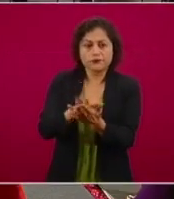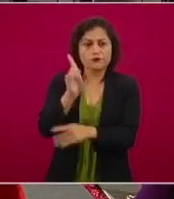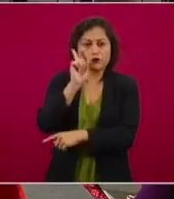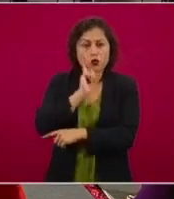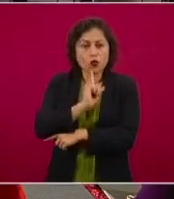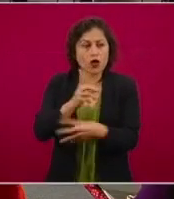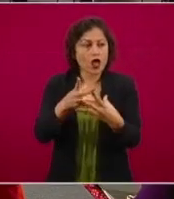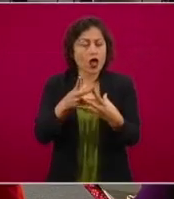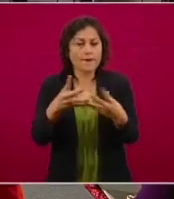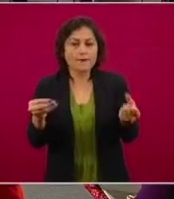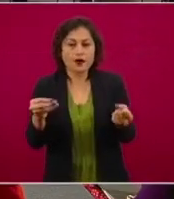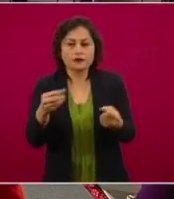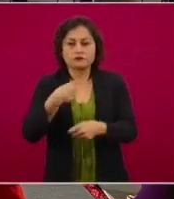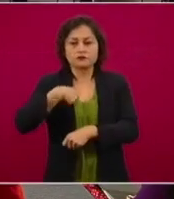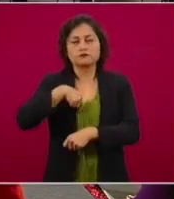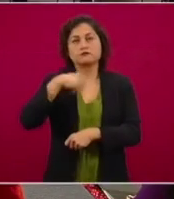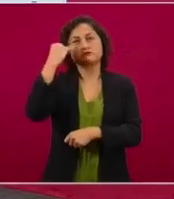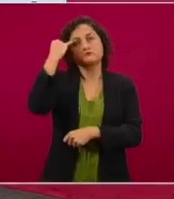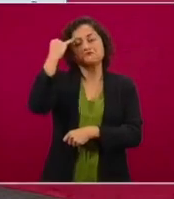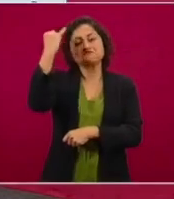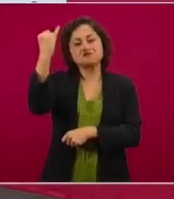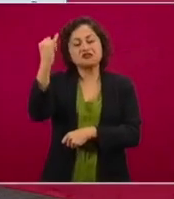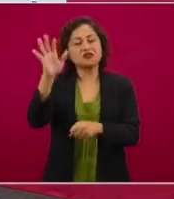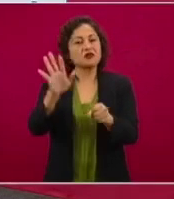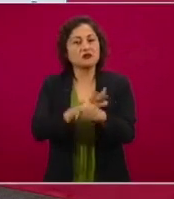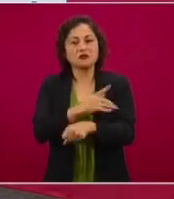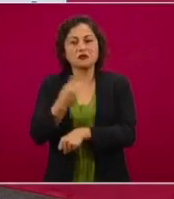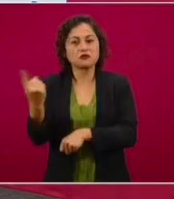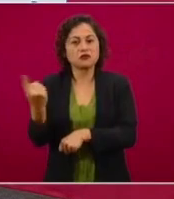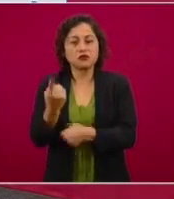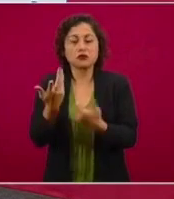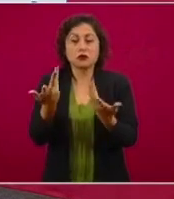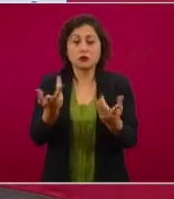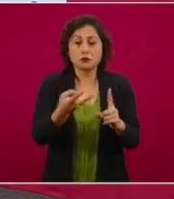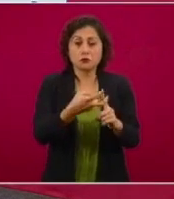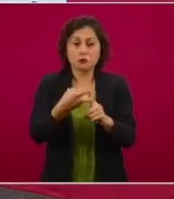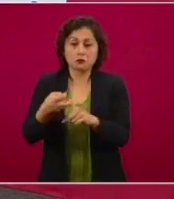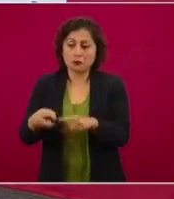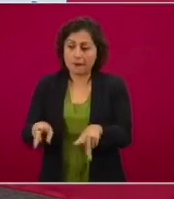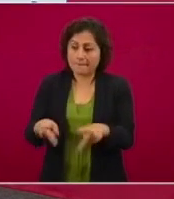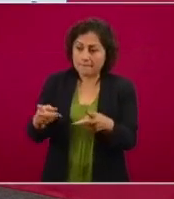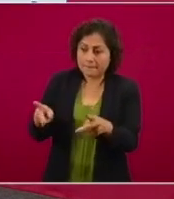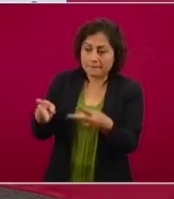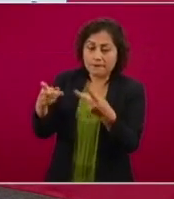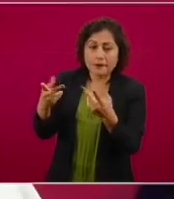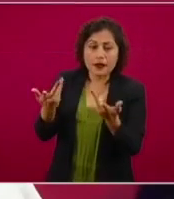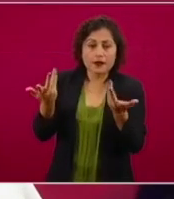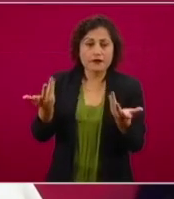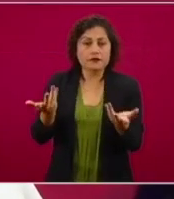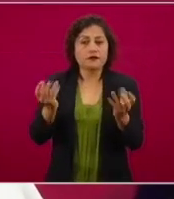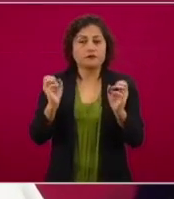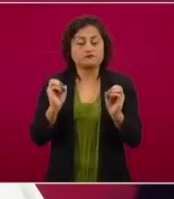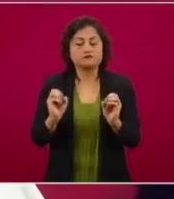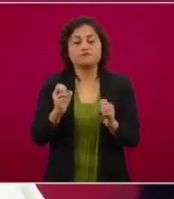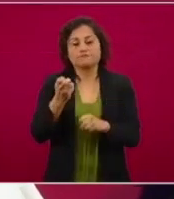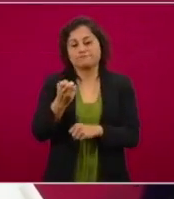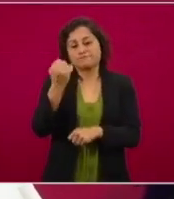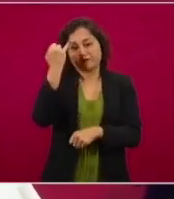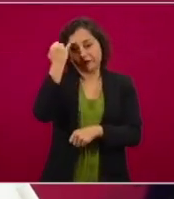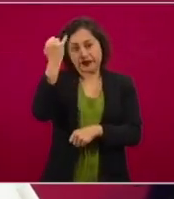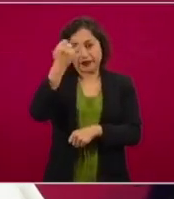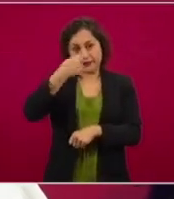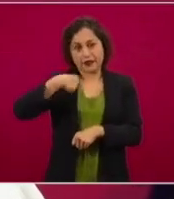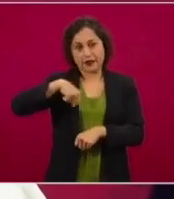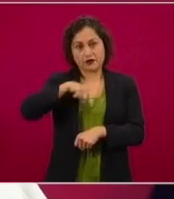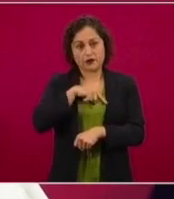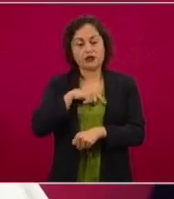La hipótesis principal es la trata de personas. Esta hipótesis, por supuesto, tiene que ser